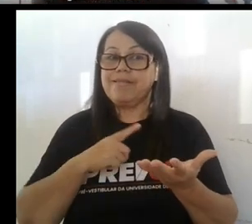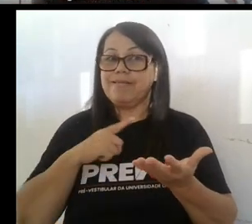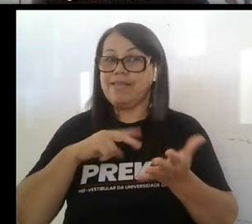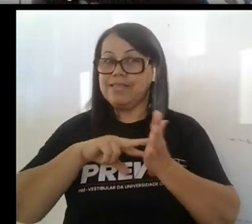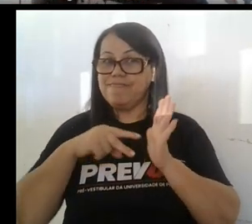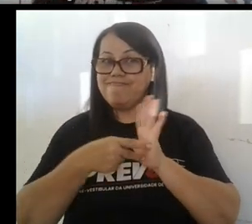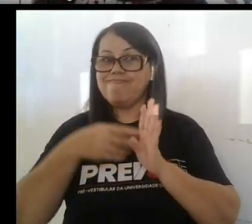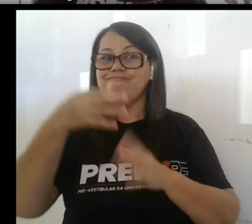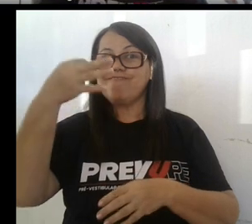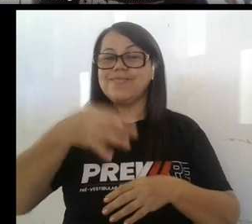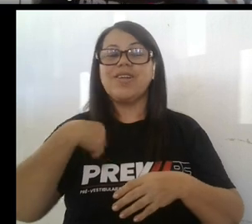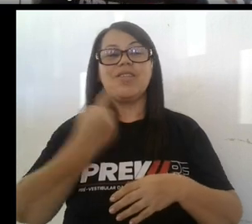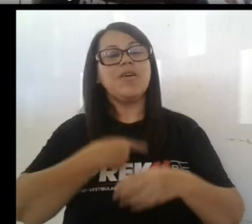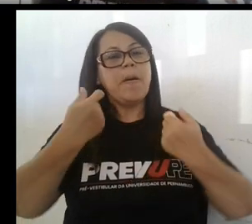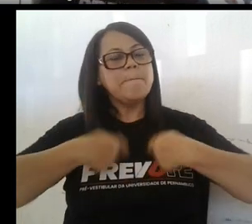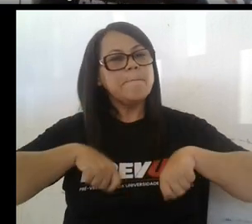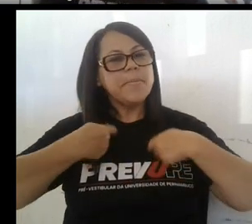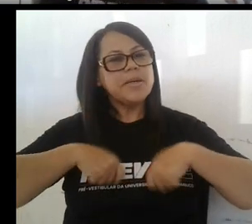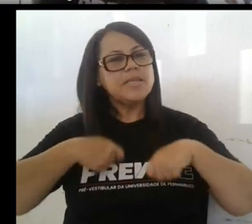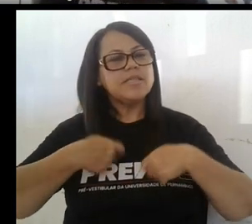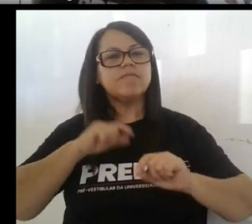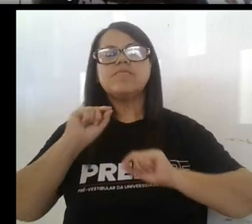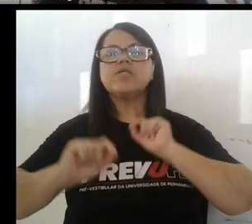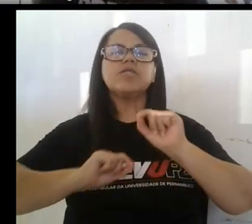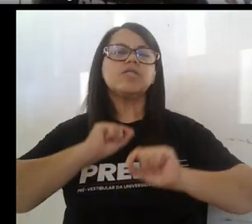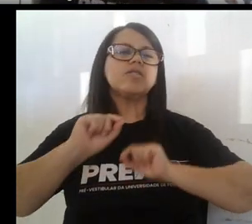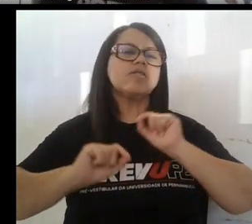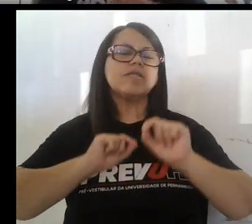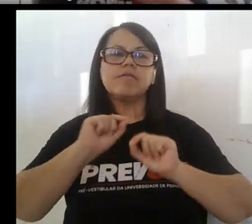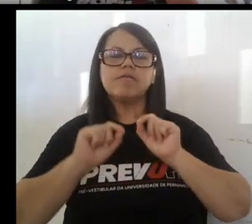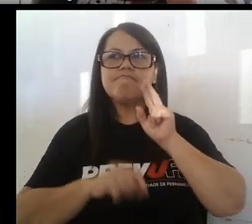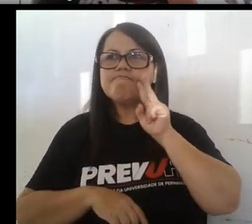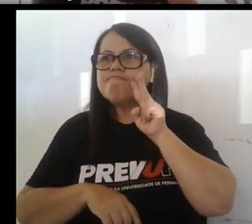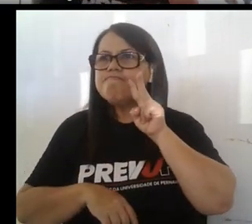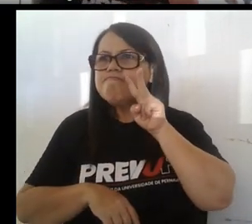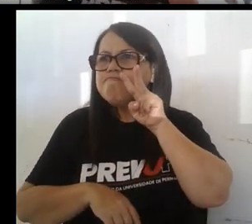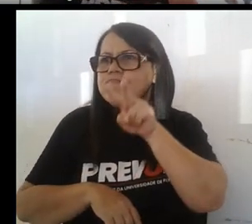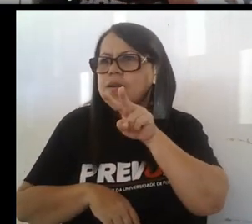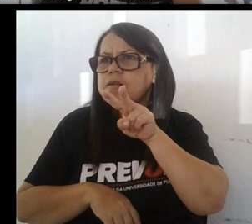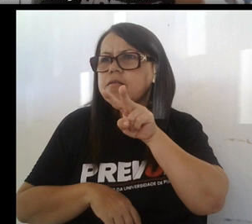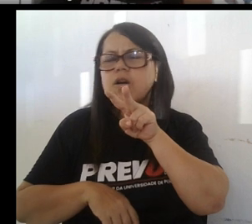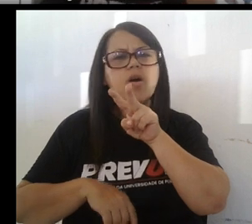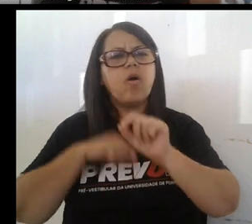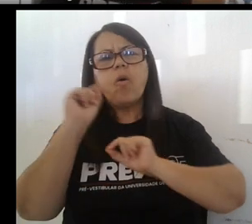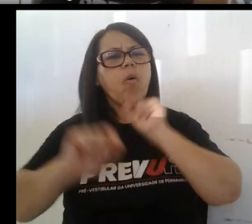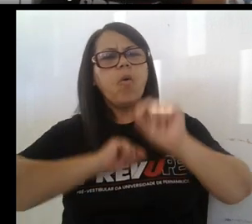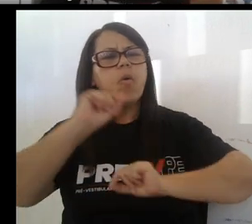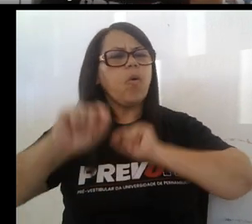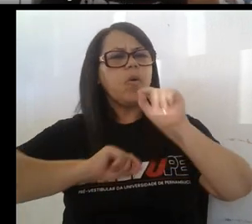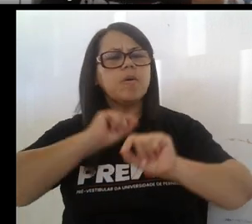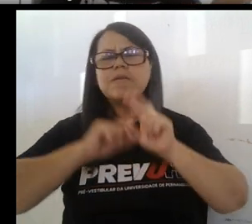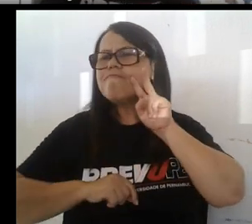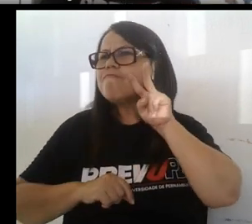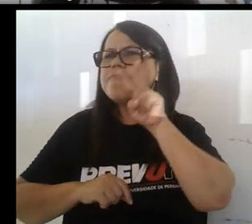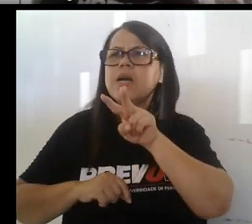asertividad, necesitamos tener una escucha activa. ¿Qué es la escucha